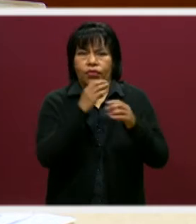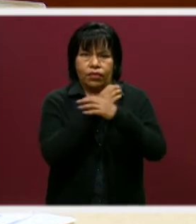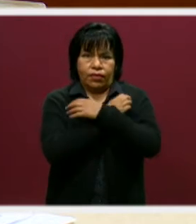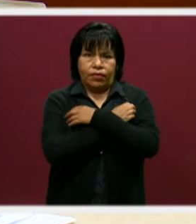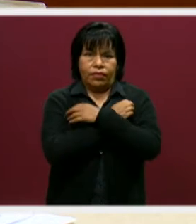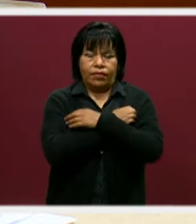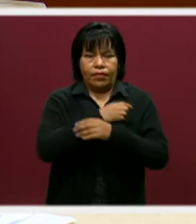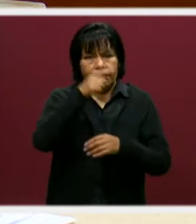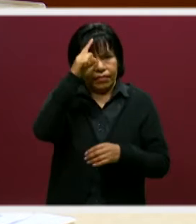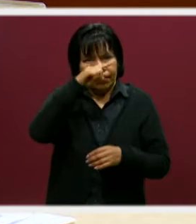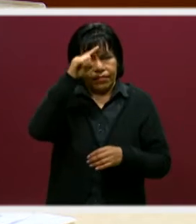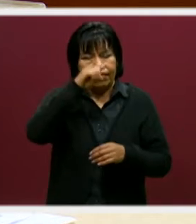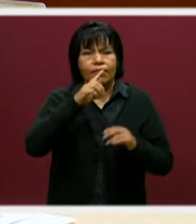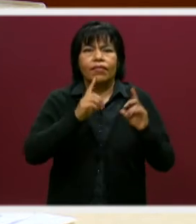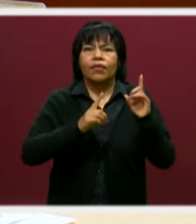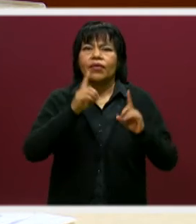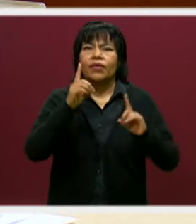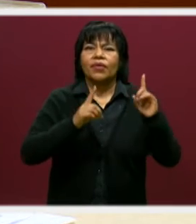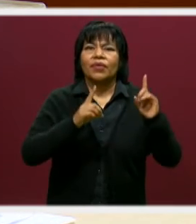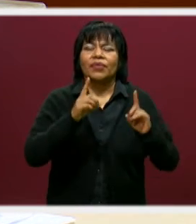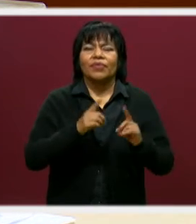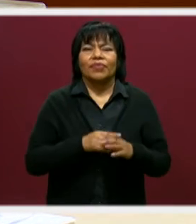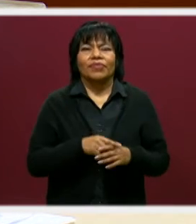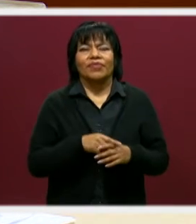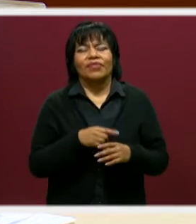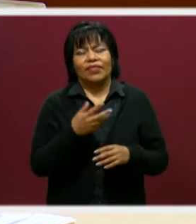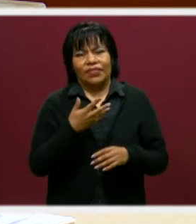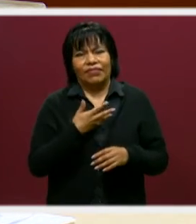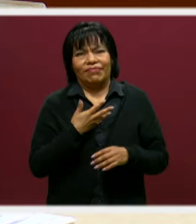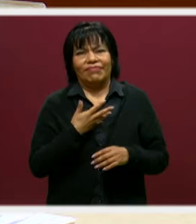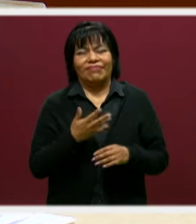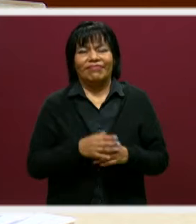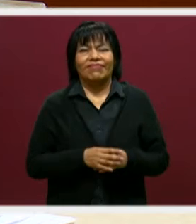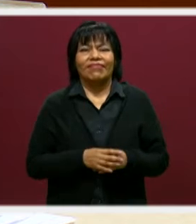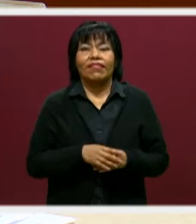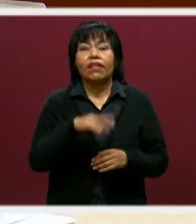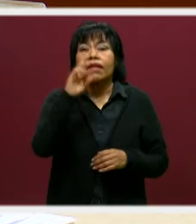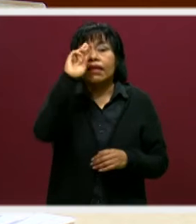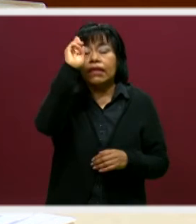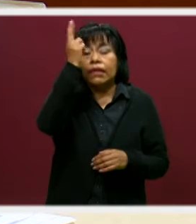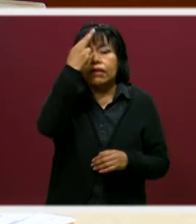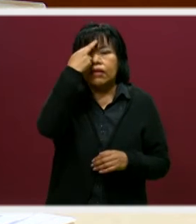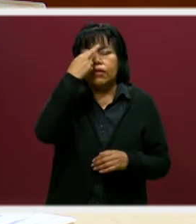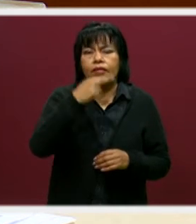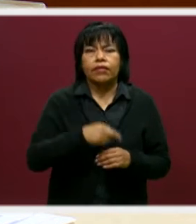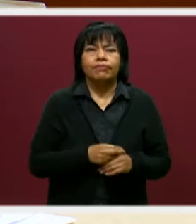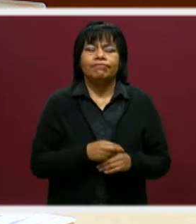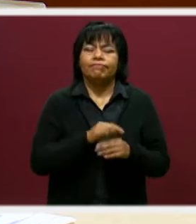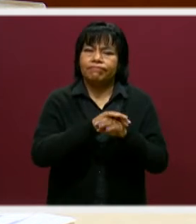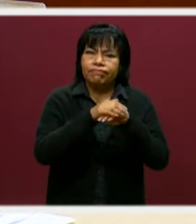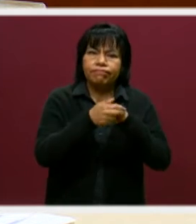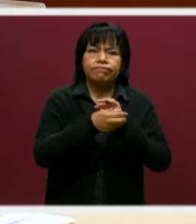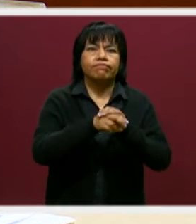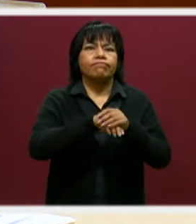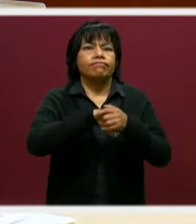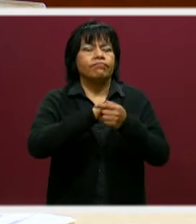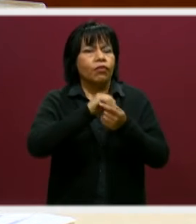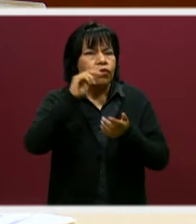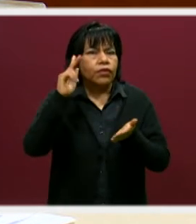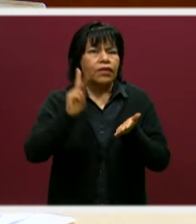las orientaciones y las dudas que ustedes han tenido. Recordarles también que hay que seguir lavándonos las manos